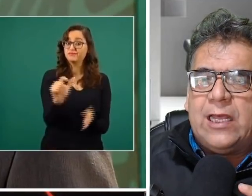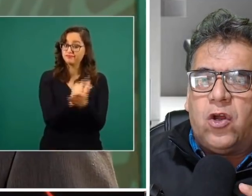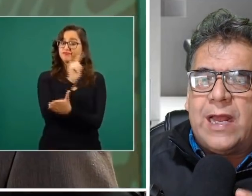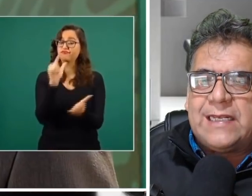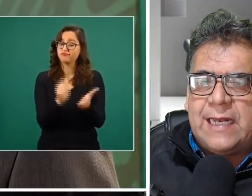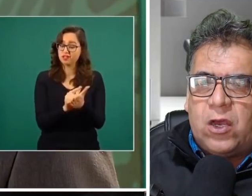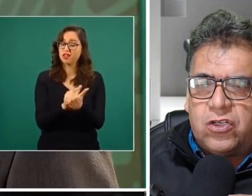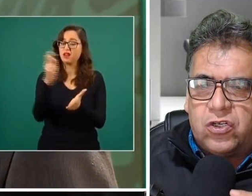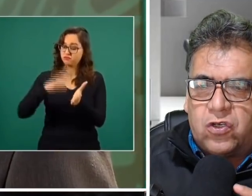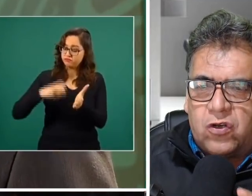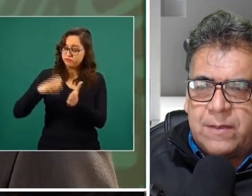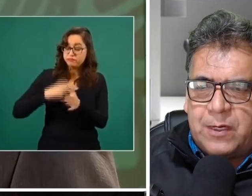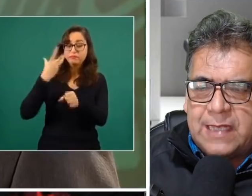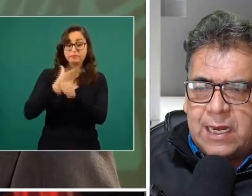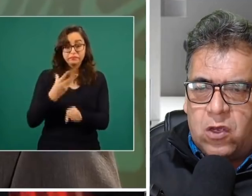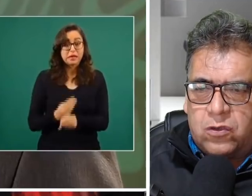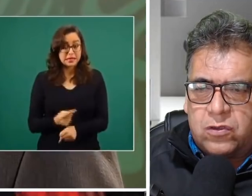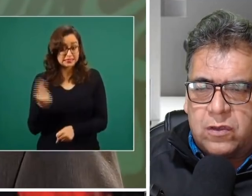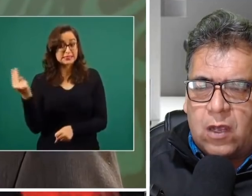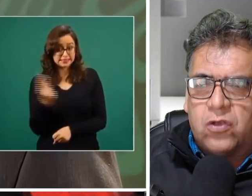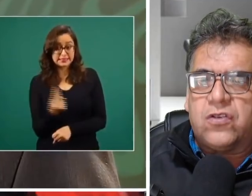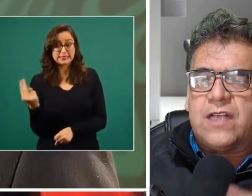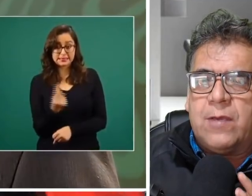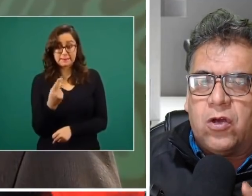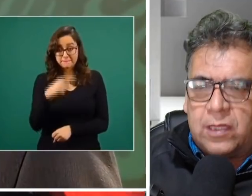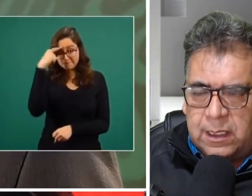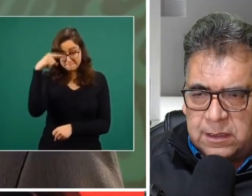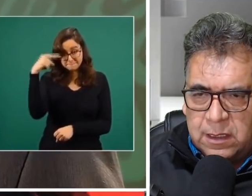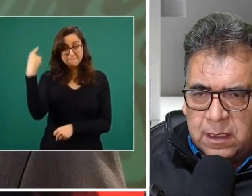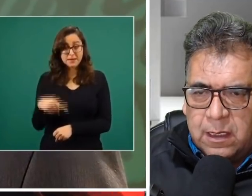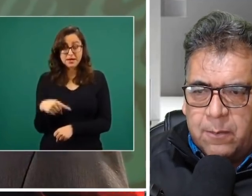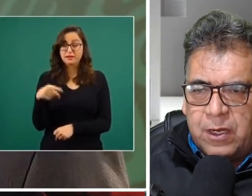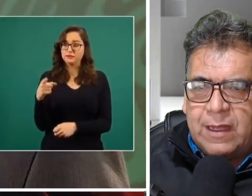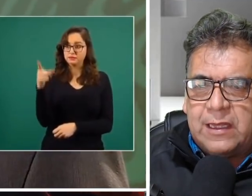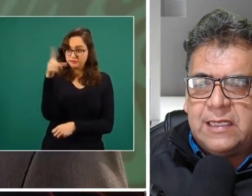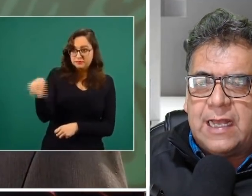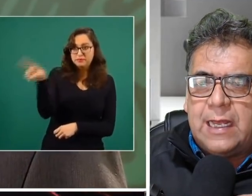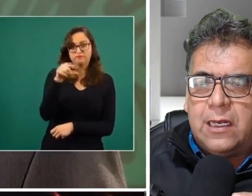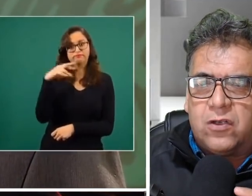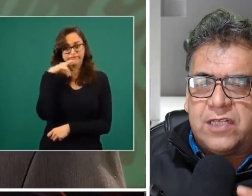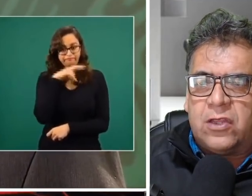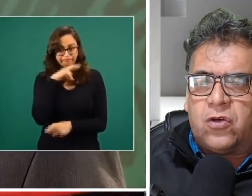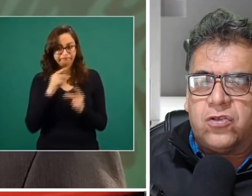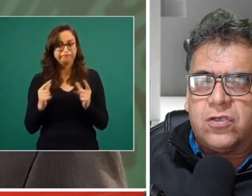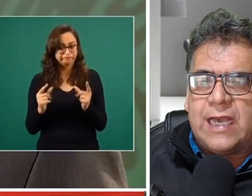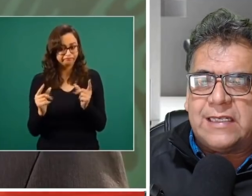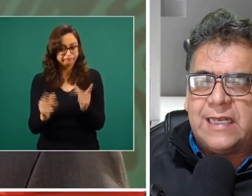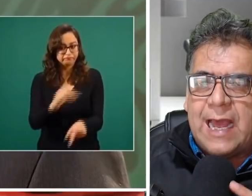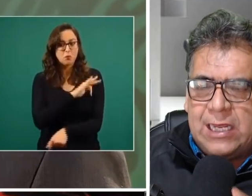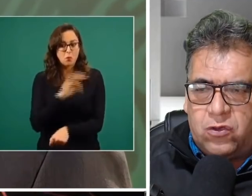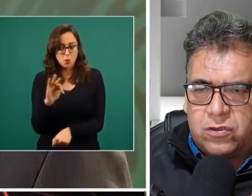Calderón hace negocios con los empresarios, con sus amigotes. Privatiza los centros